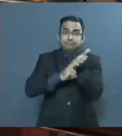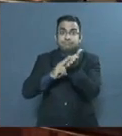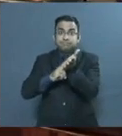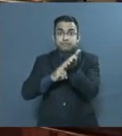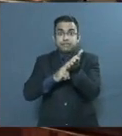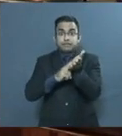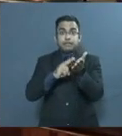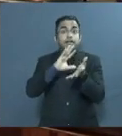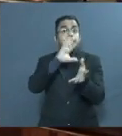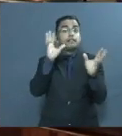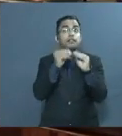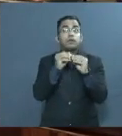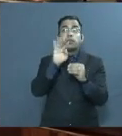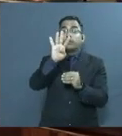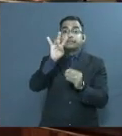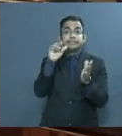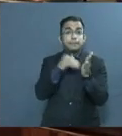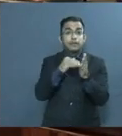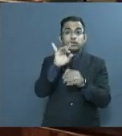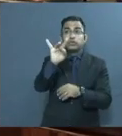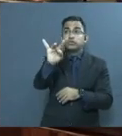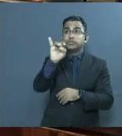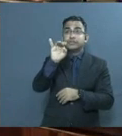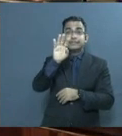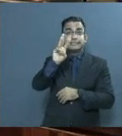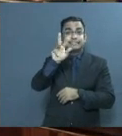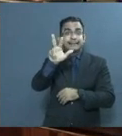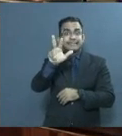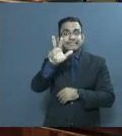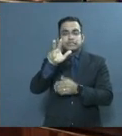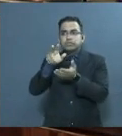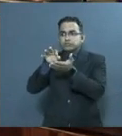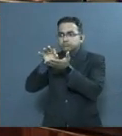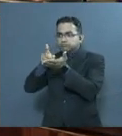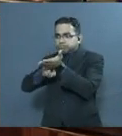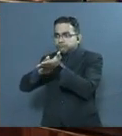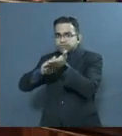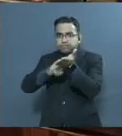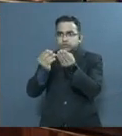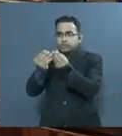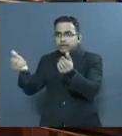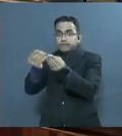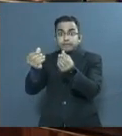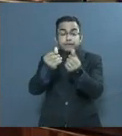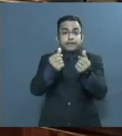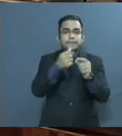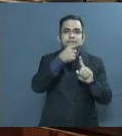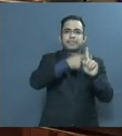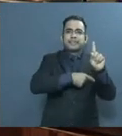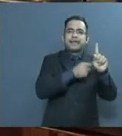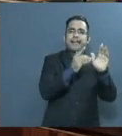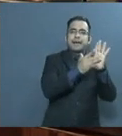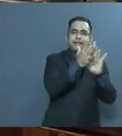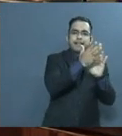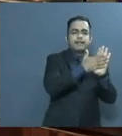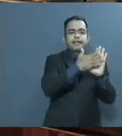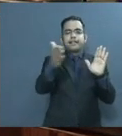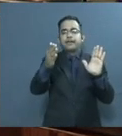.866 trámites y certificaciones entre los meses de abril y noviembre.